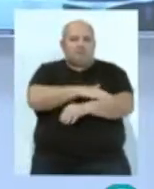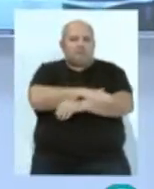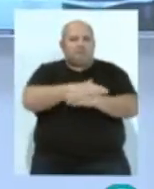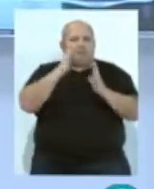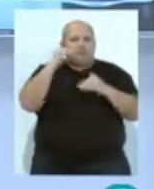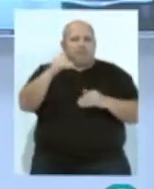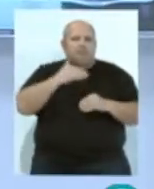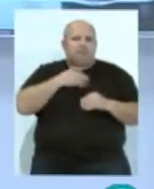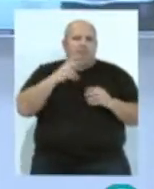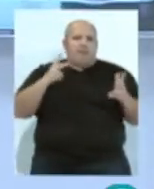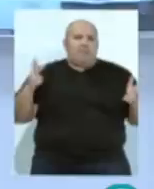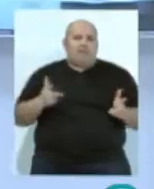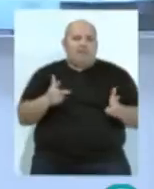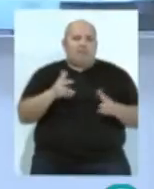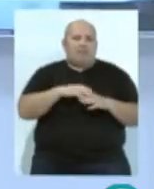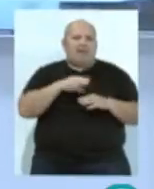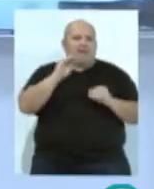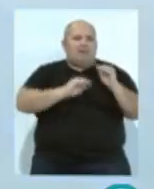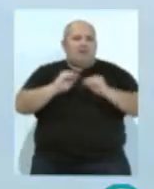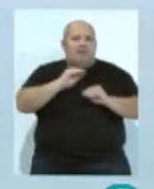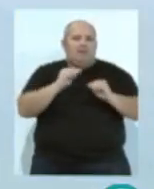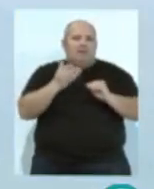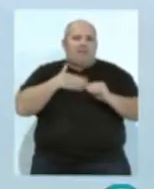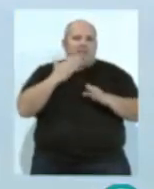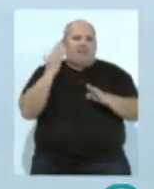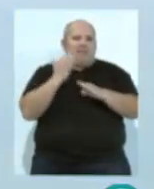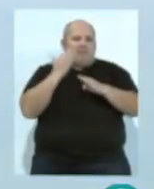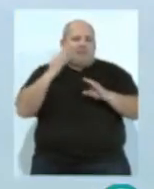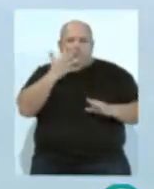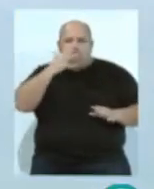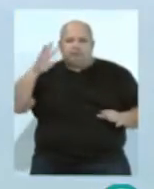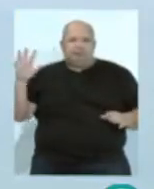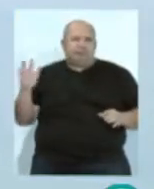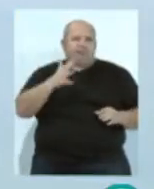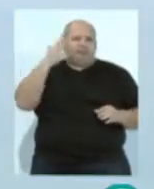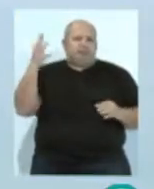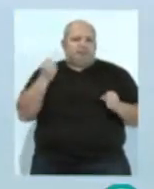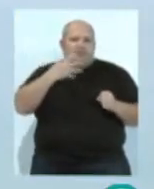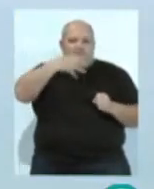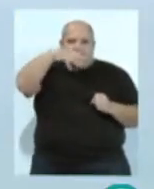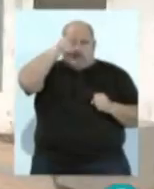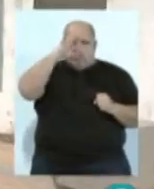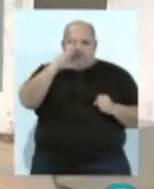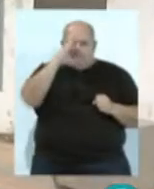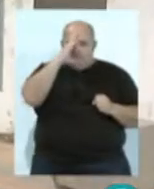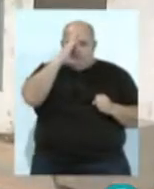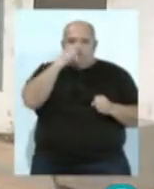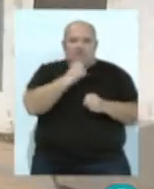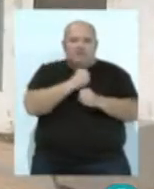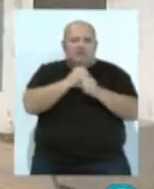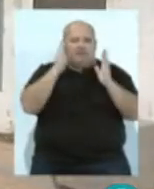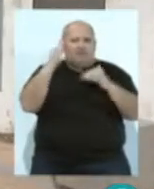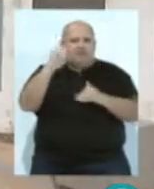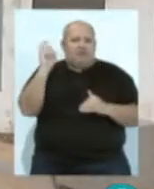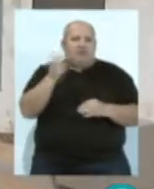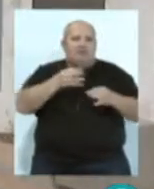atiende la declaración de emergencia para la reparación de los daños de los temporales marítimos de enero y febrero. Los trabajos se